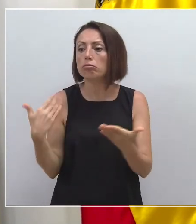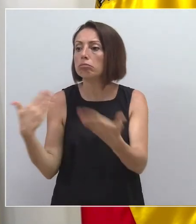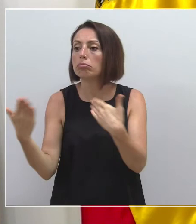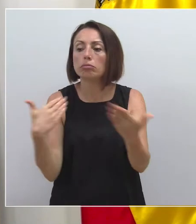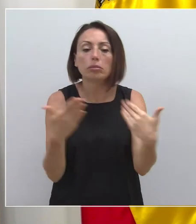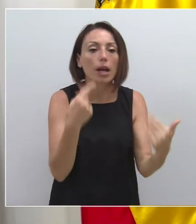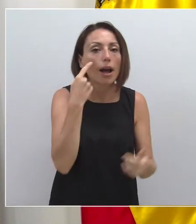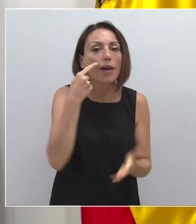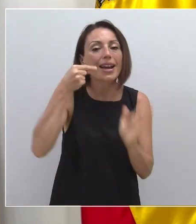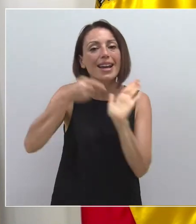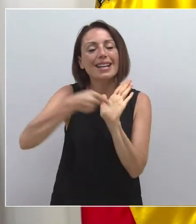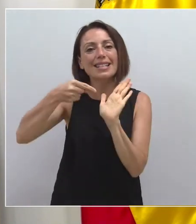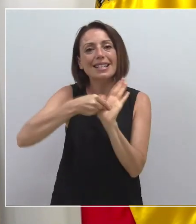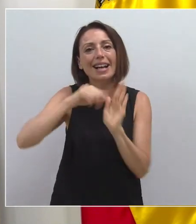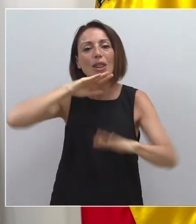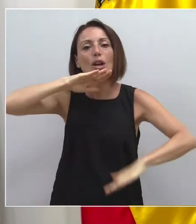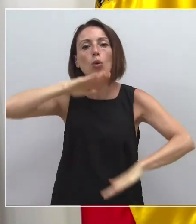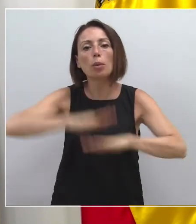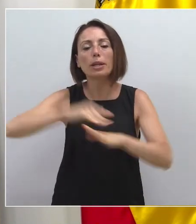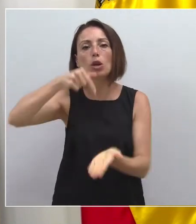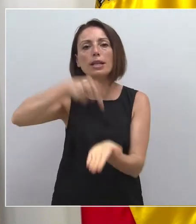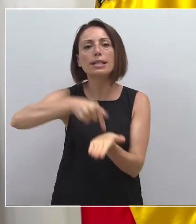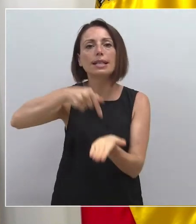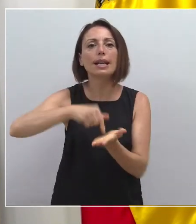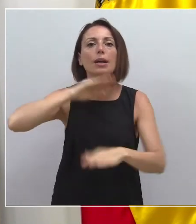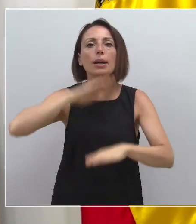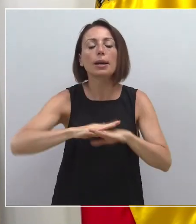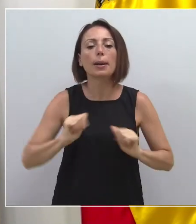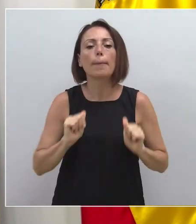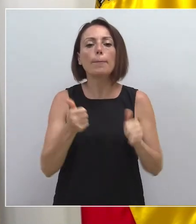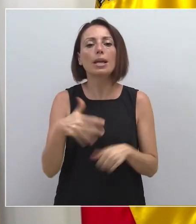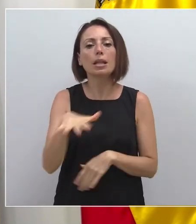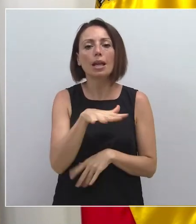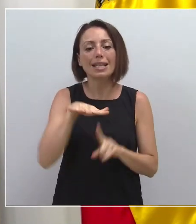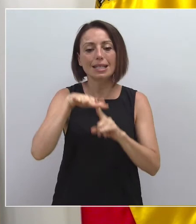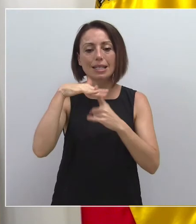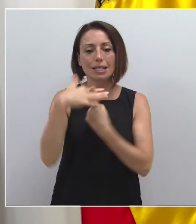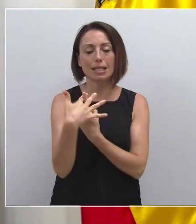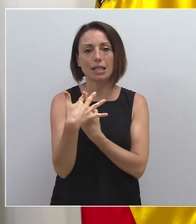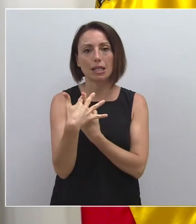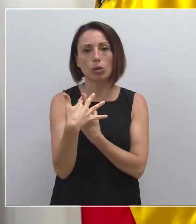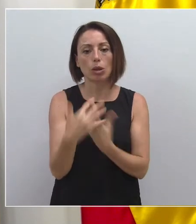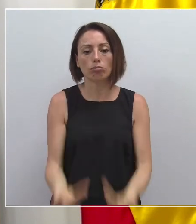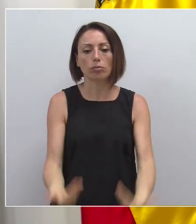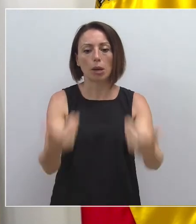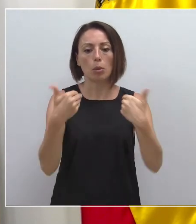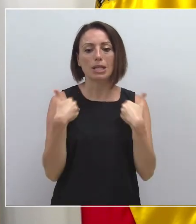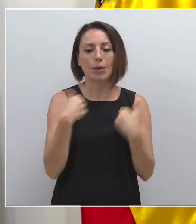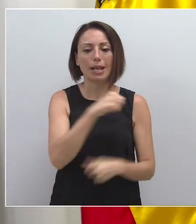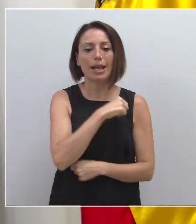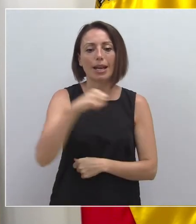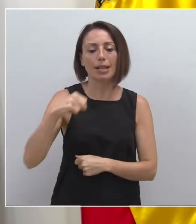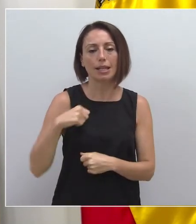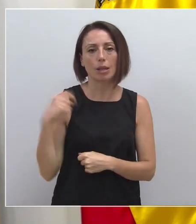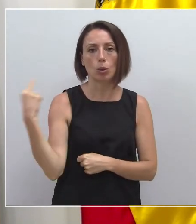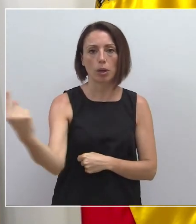de la exigencia del cumplimiento. La exigencia del cumplimiento parte, primero, de una situación de propia responsabilidad. La segunda es una